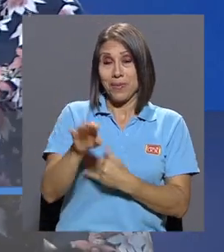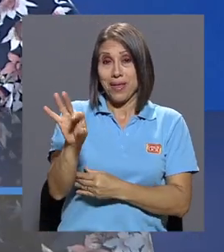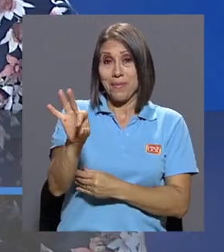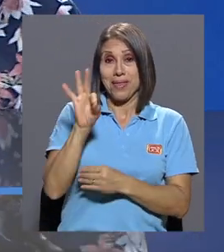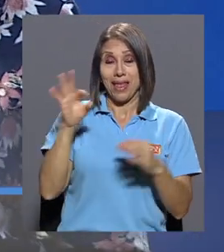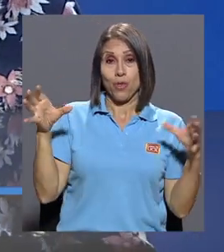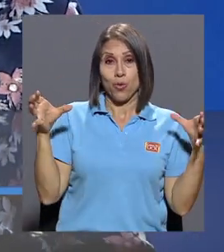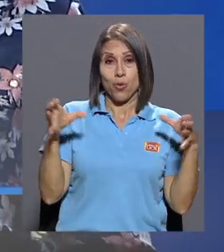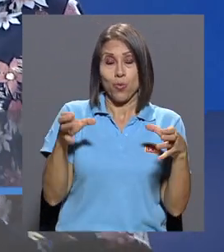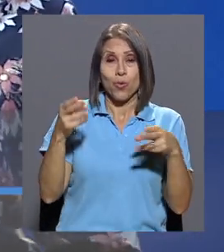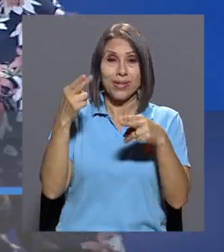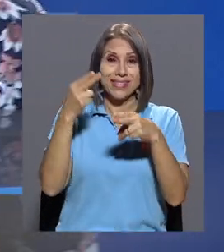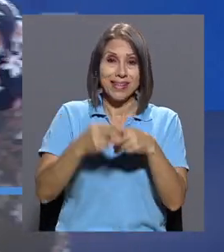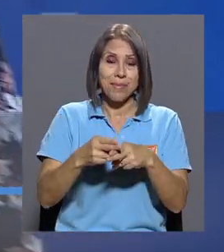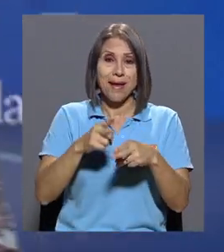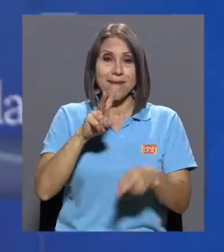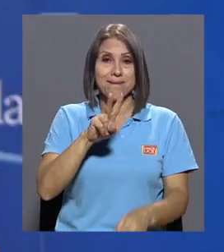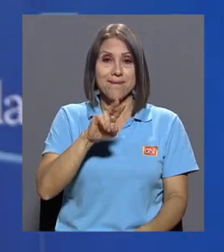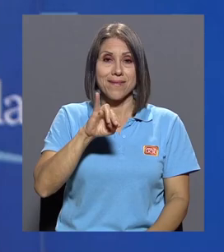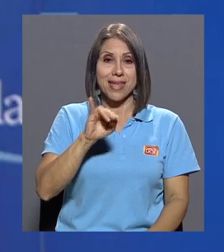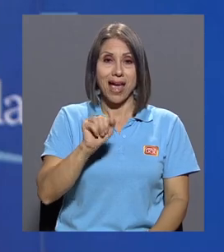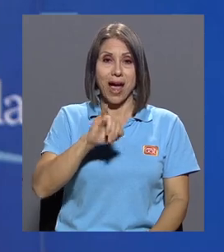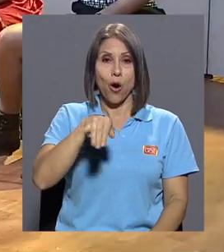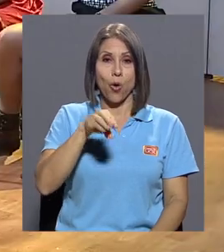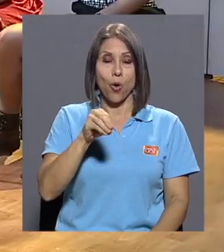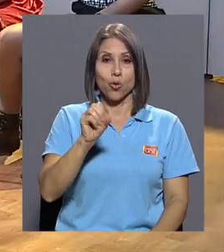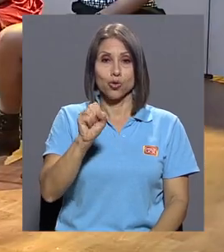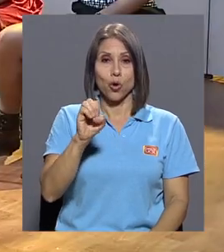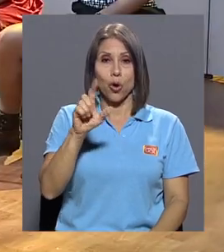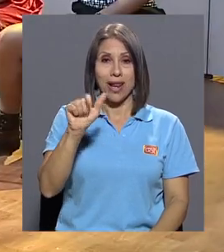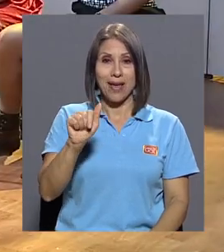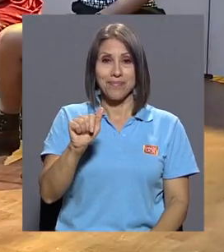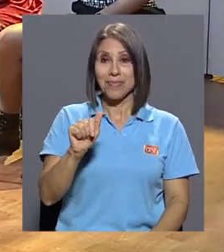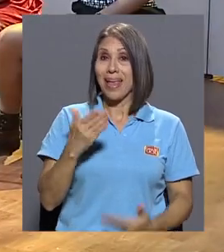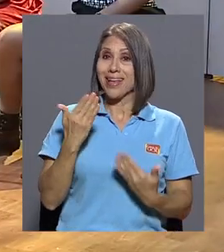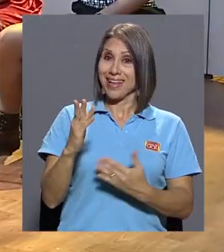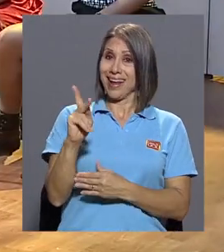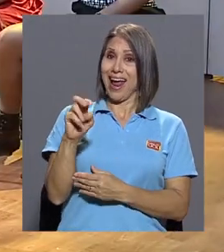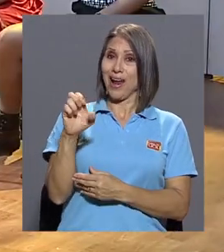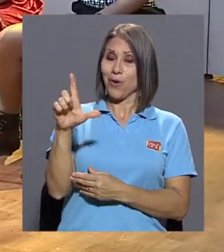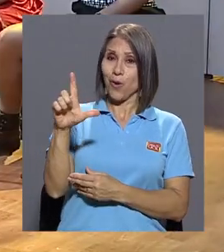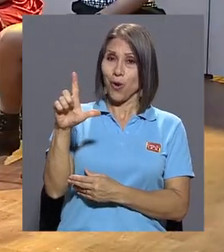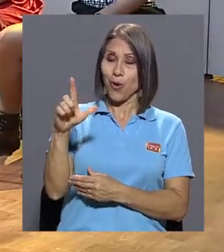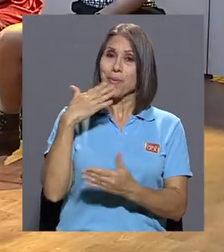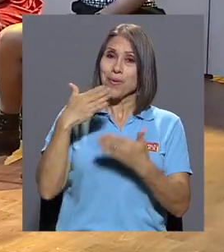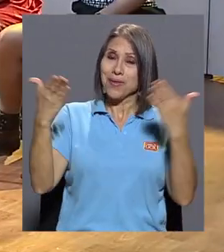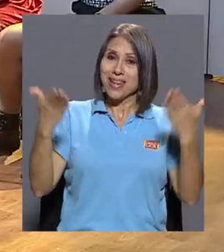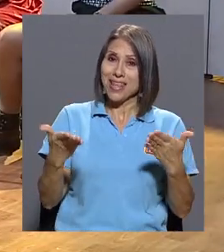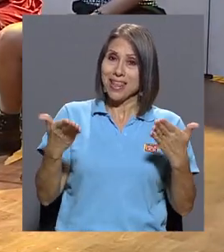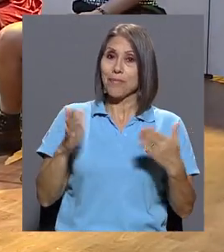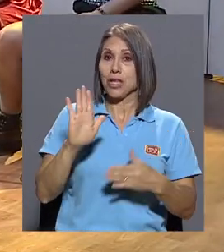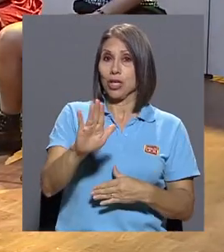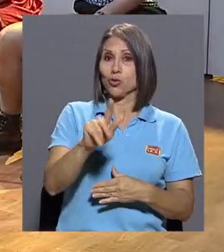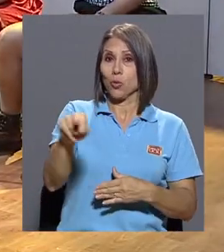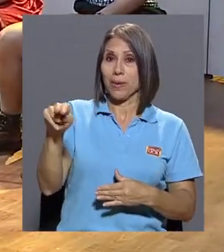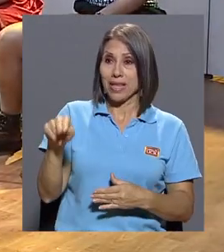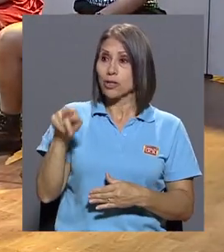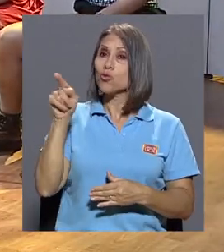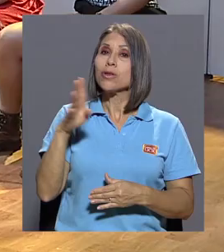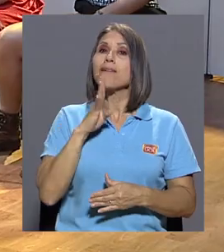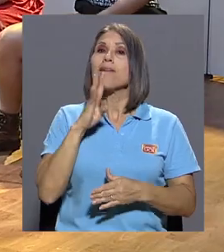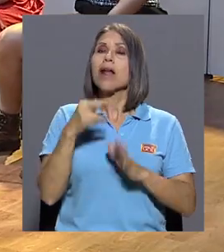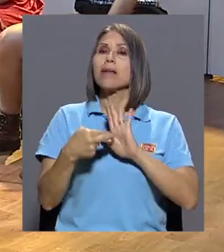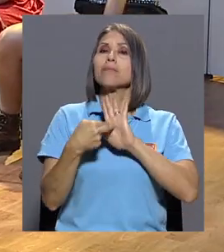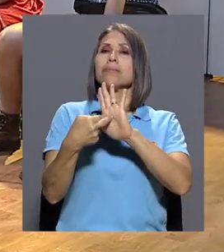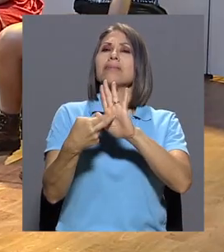invitado a la colectiva Viajo Sola. Carol, bienvenida Desde la U, a vos y a tus compañeras de la colectiva, vos vas a hablar en nombre de tus